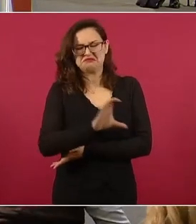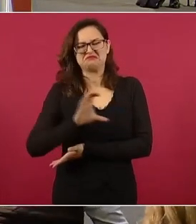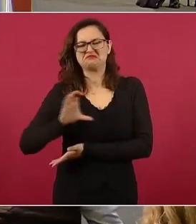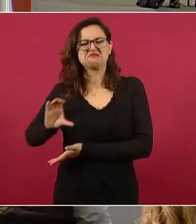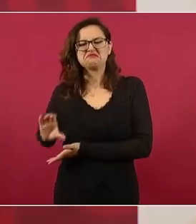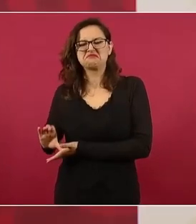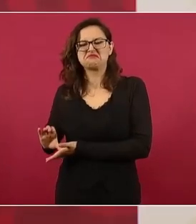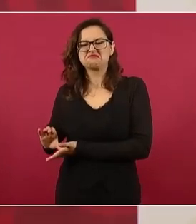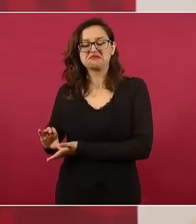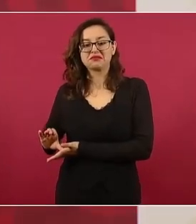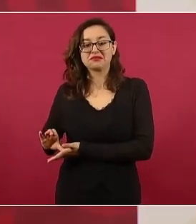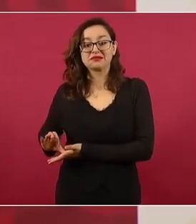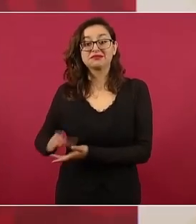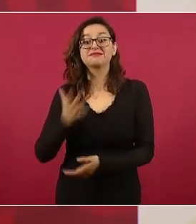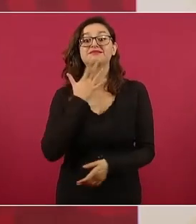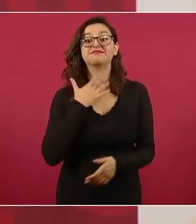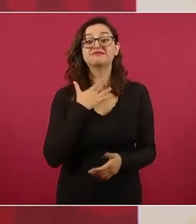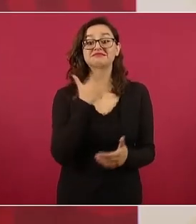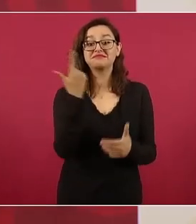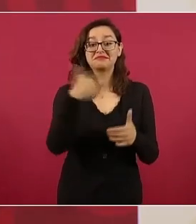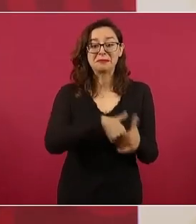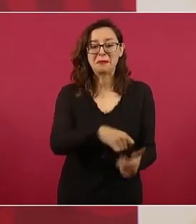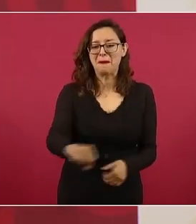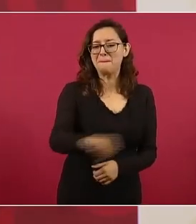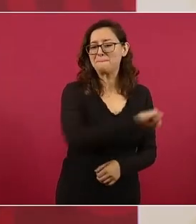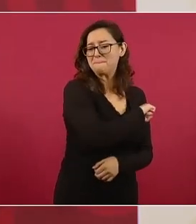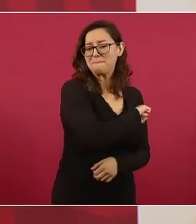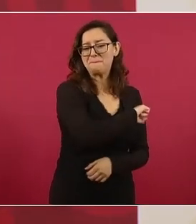de eso depende todo la gasolina y el diésel